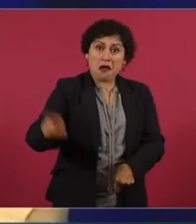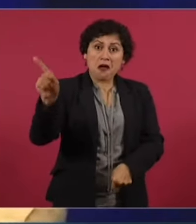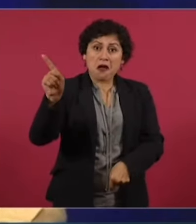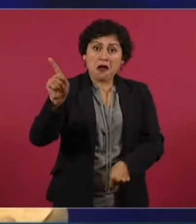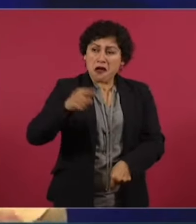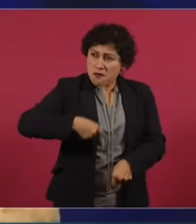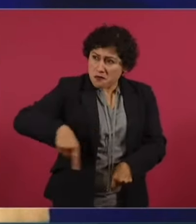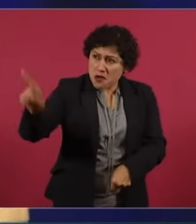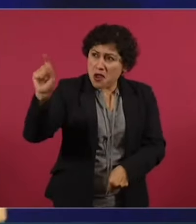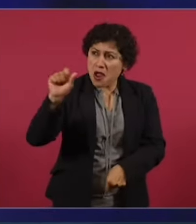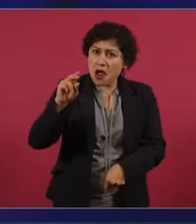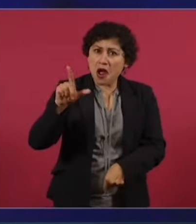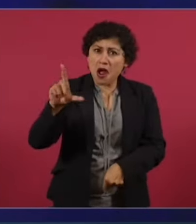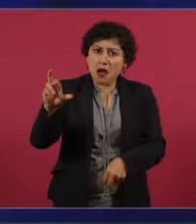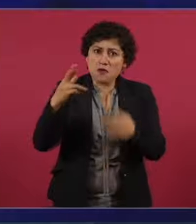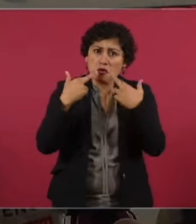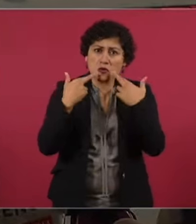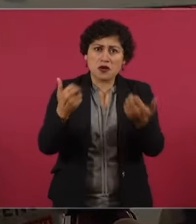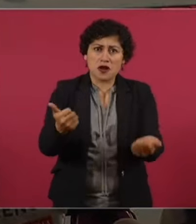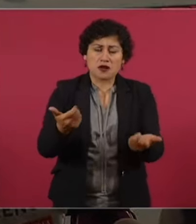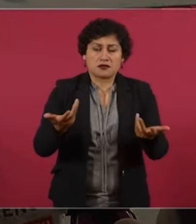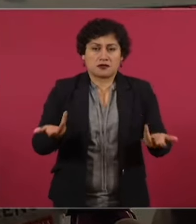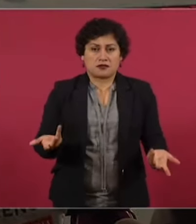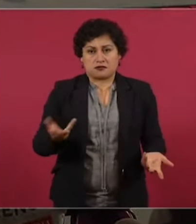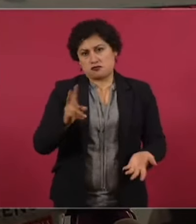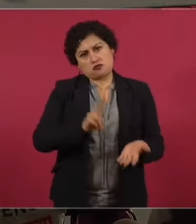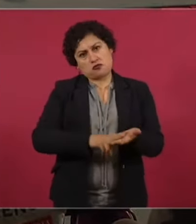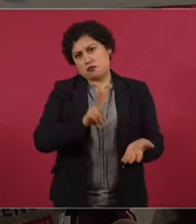Digo, no vale, Felipito. Mensajes.